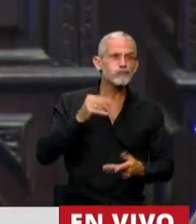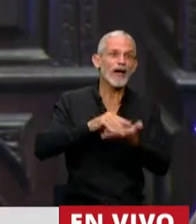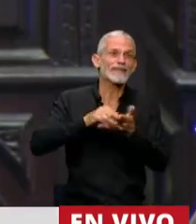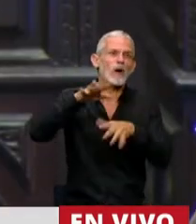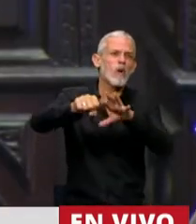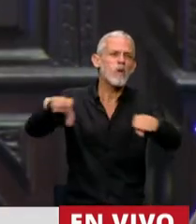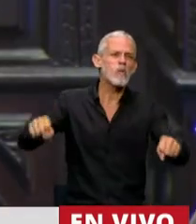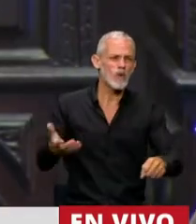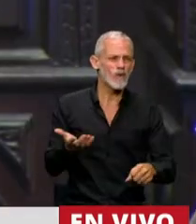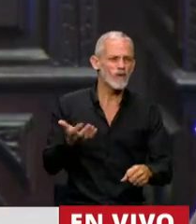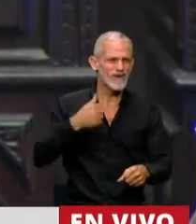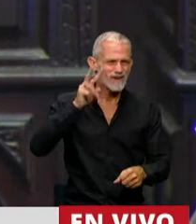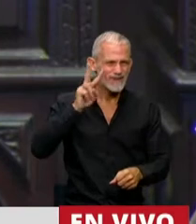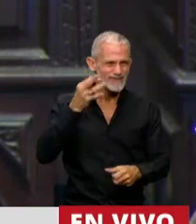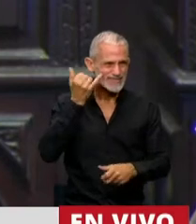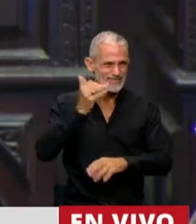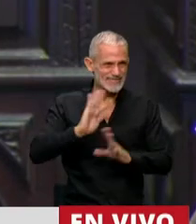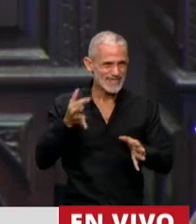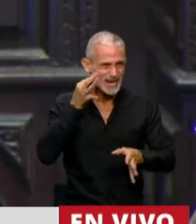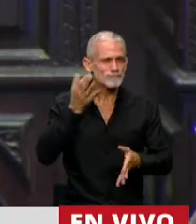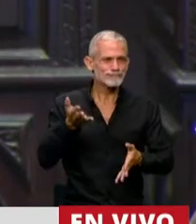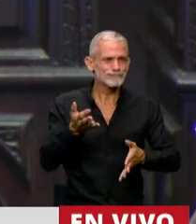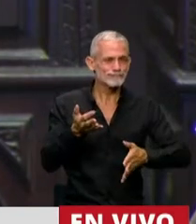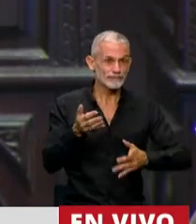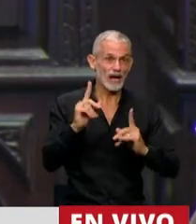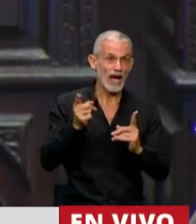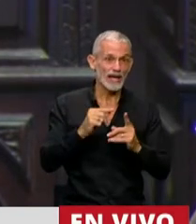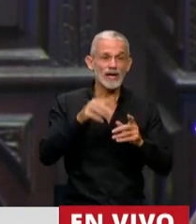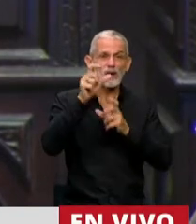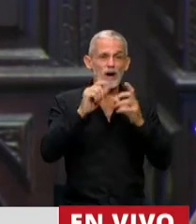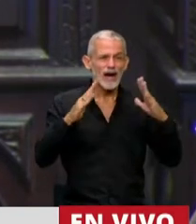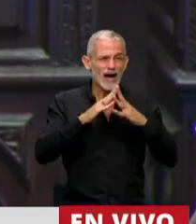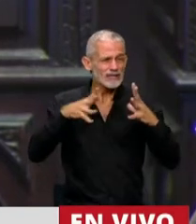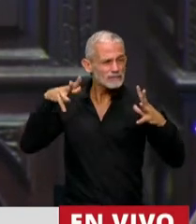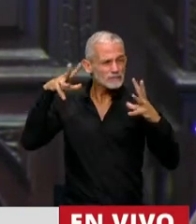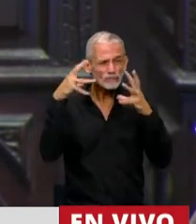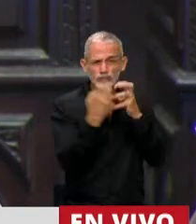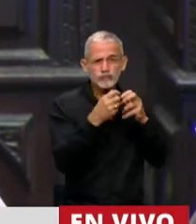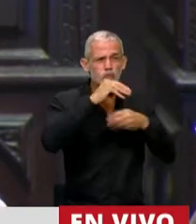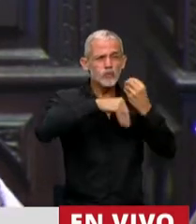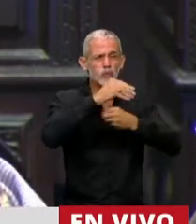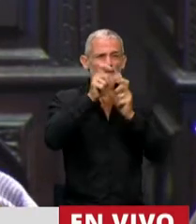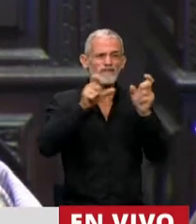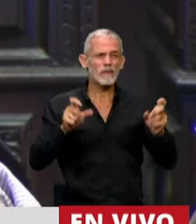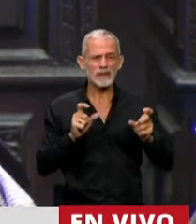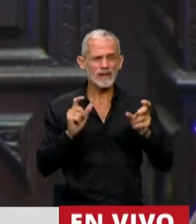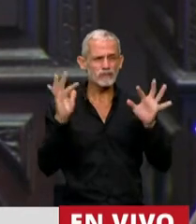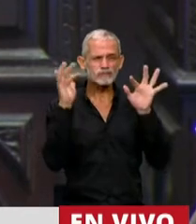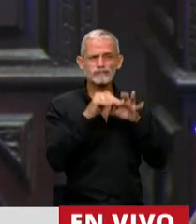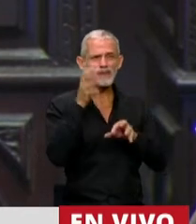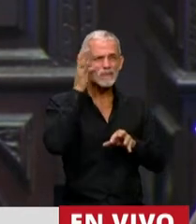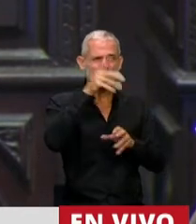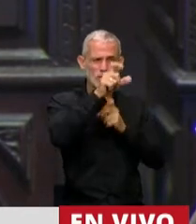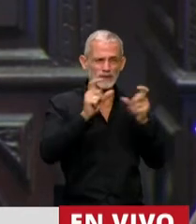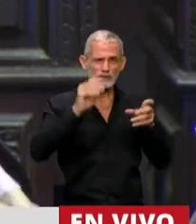terrenos, en las ocupaciones, en el hacinamiento y en la gravedad de la crisis sanitaria en lugares más